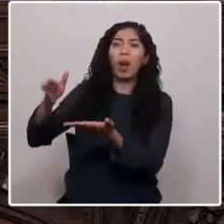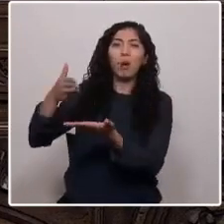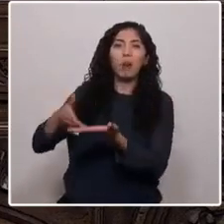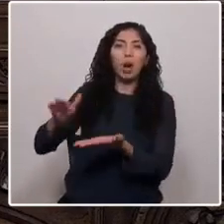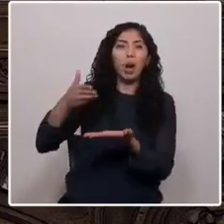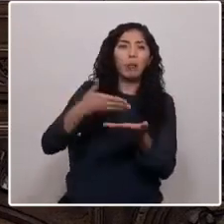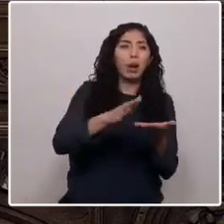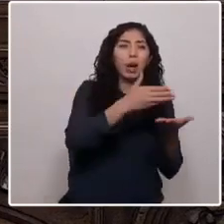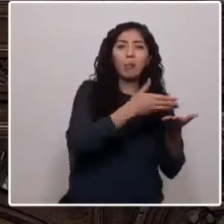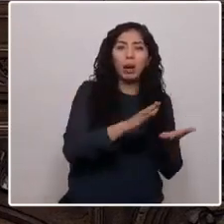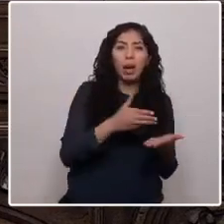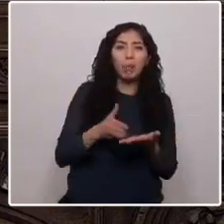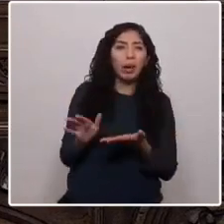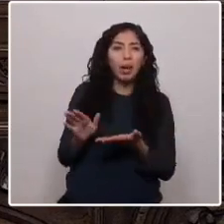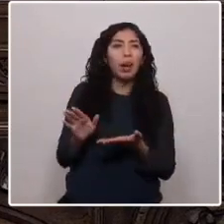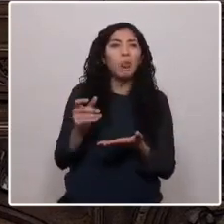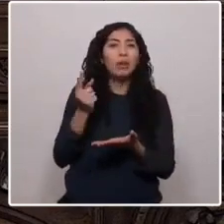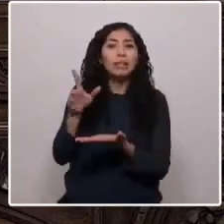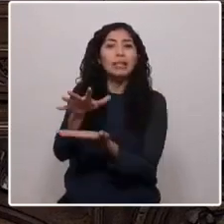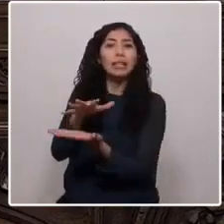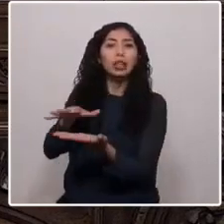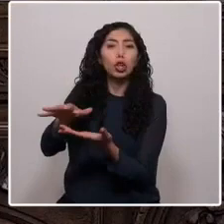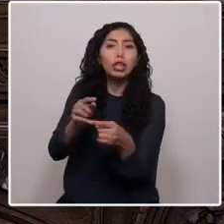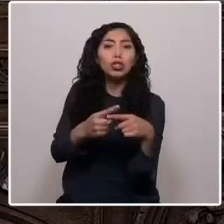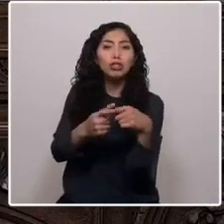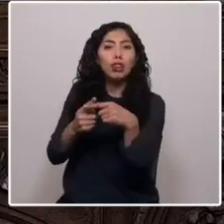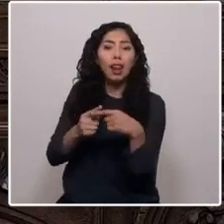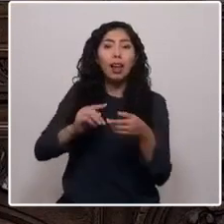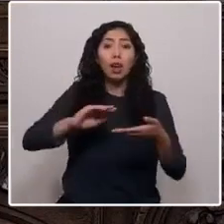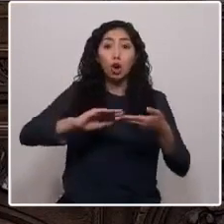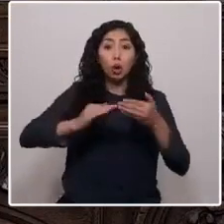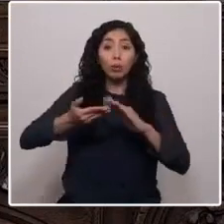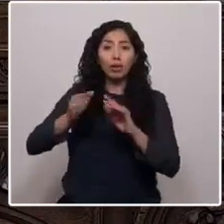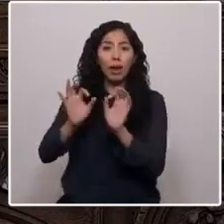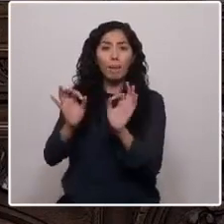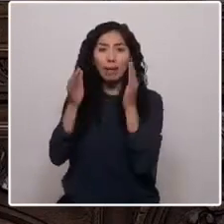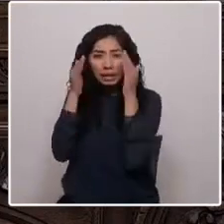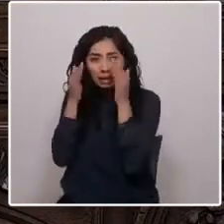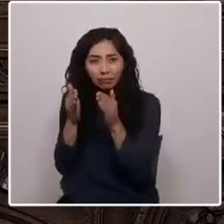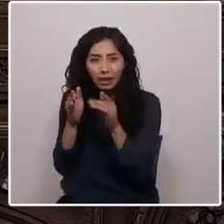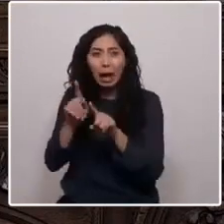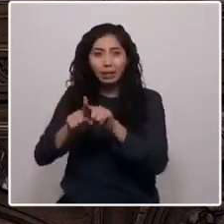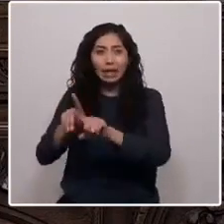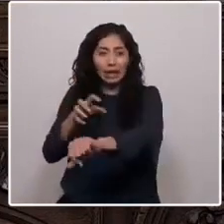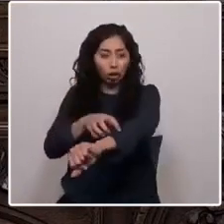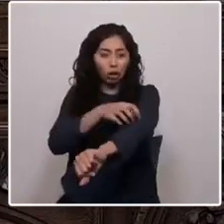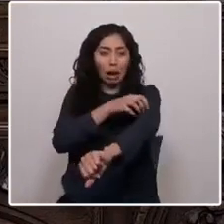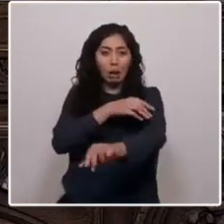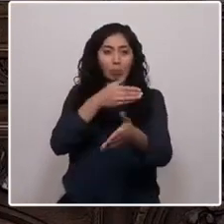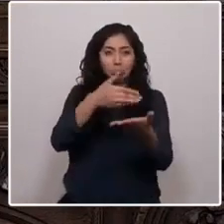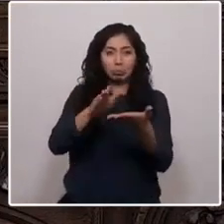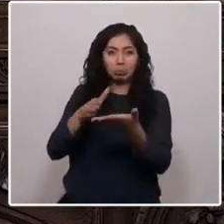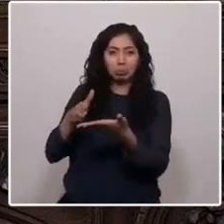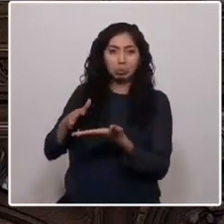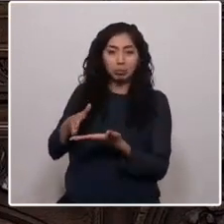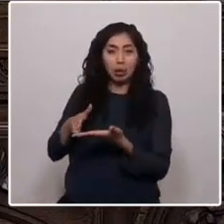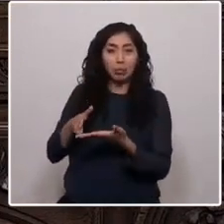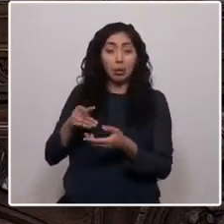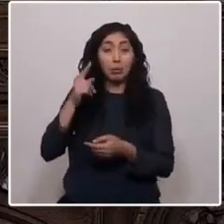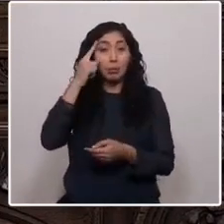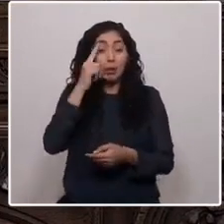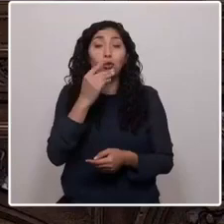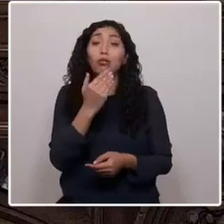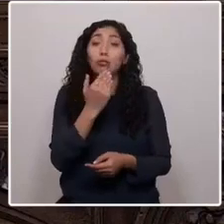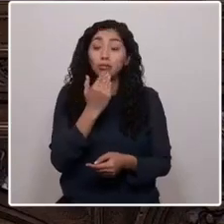sectores sociales, a comunidades específicas y territoriales, pero también a espacios del ser